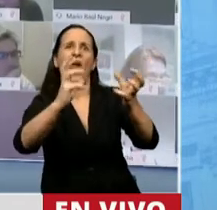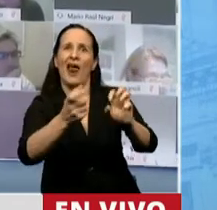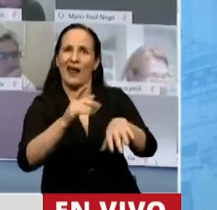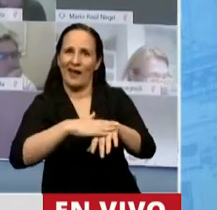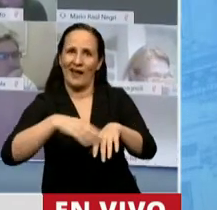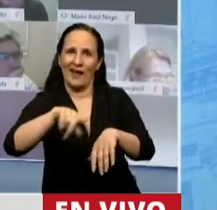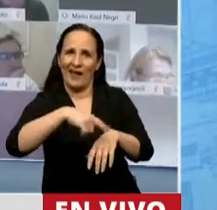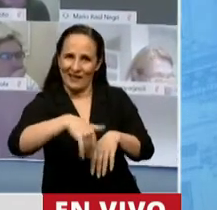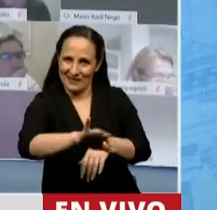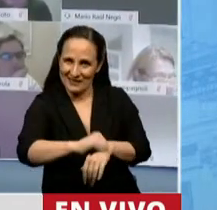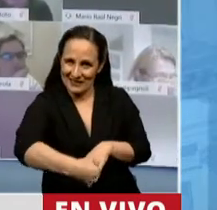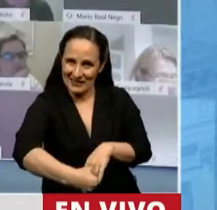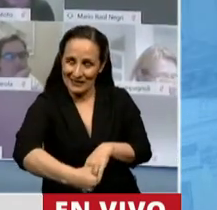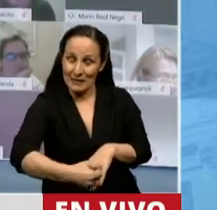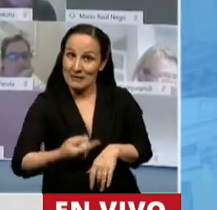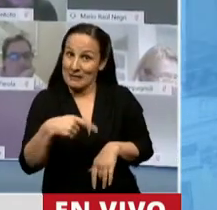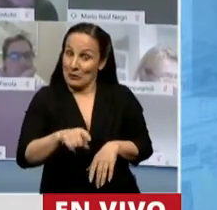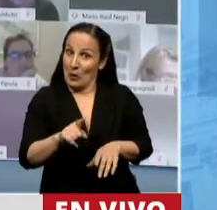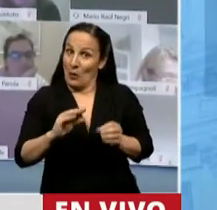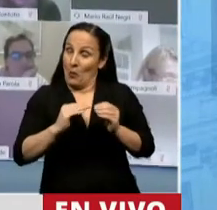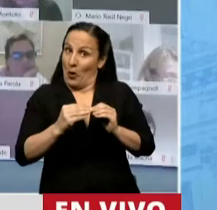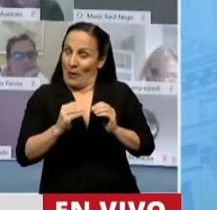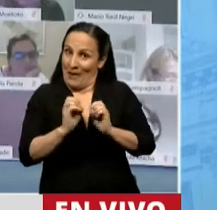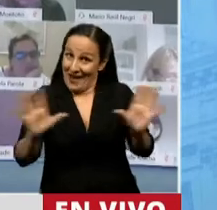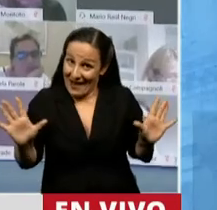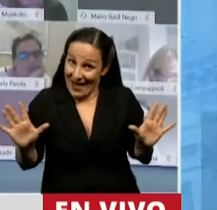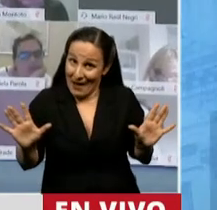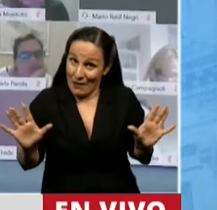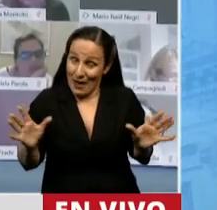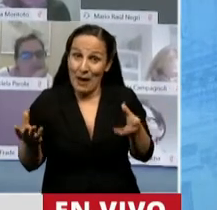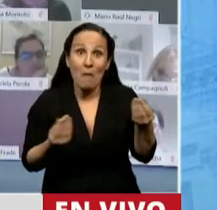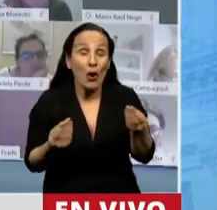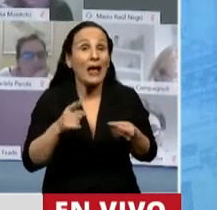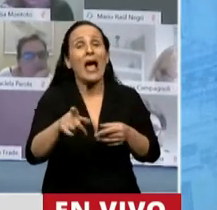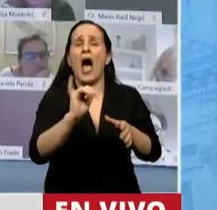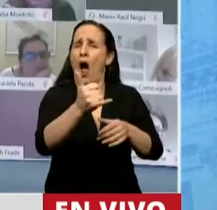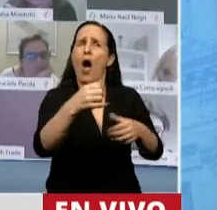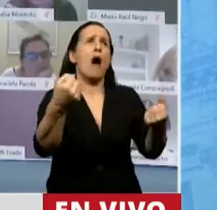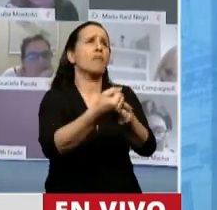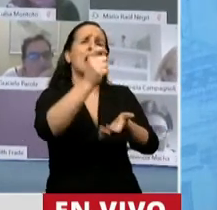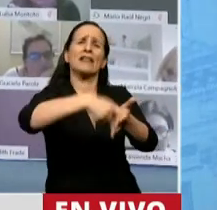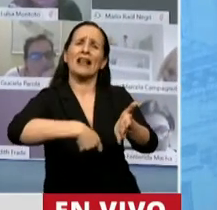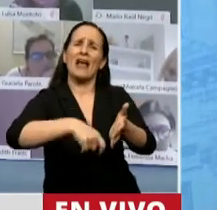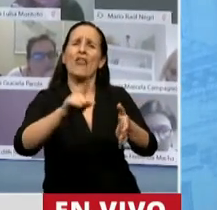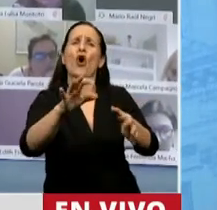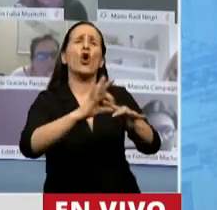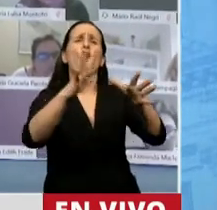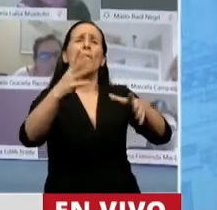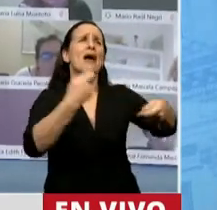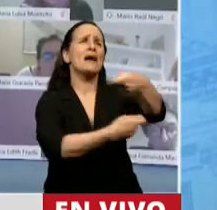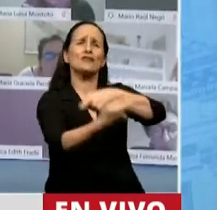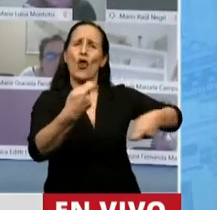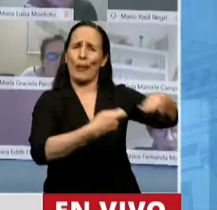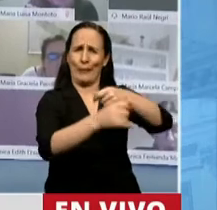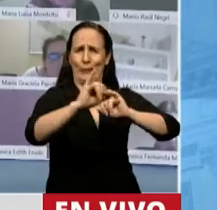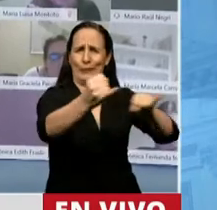tema serio. Porque si nosotros vemos, cada vez que se trata un tratado de libre comercio, todos quieren ingresar y